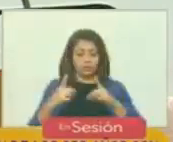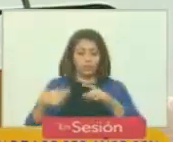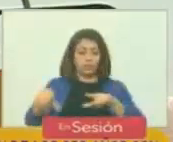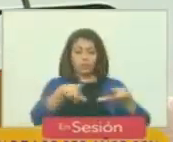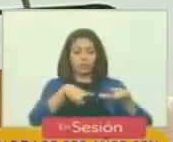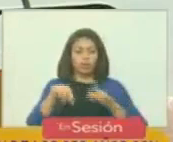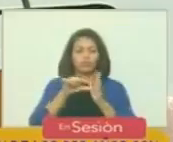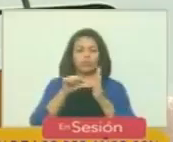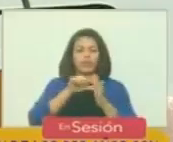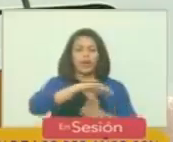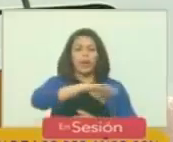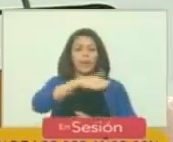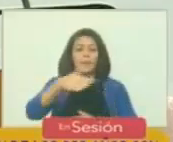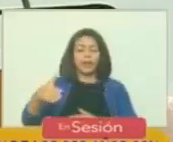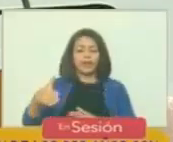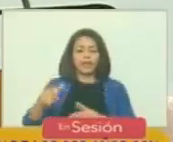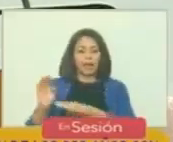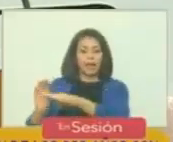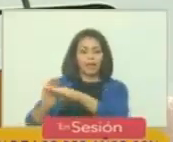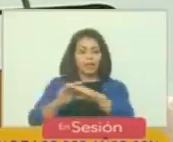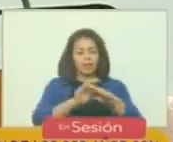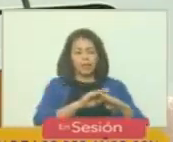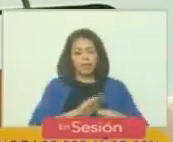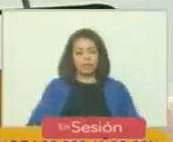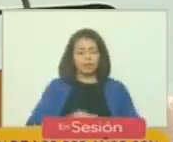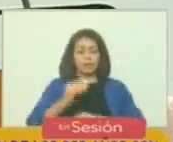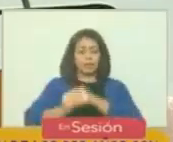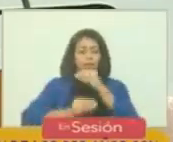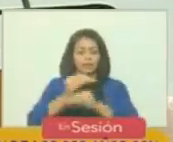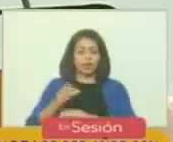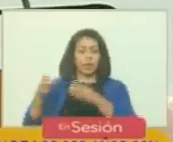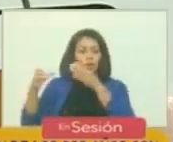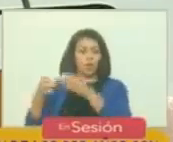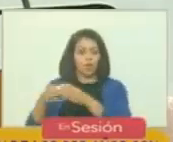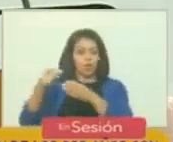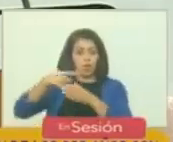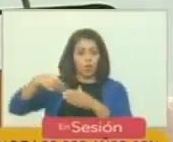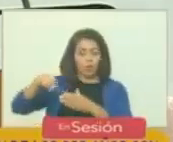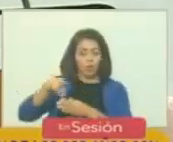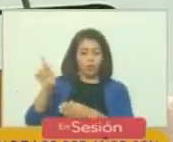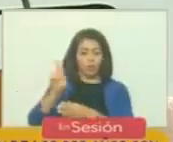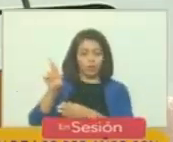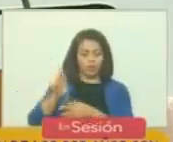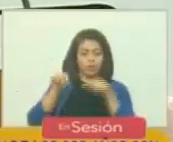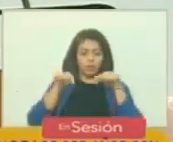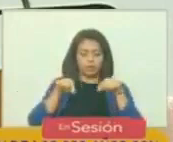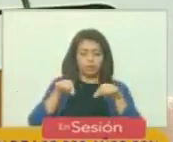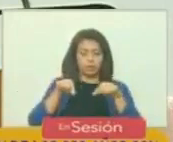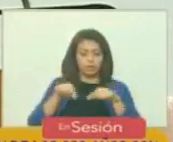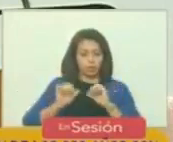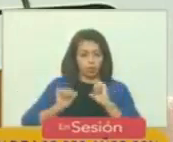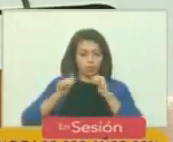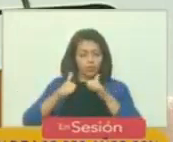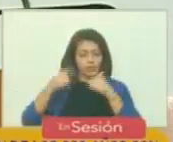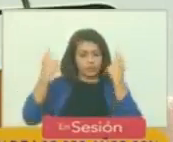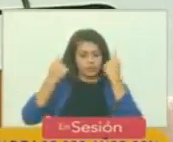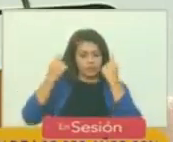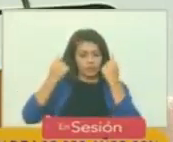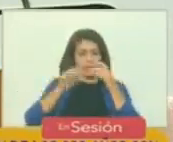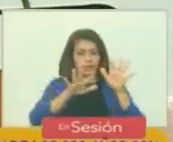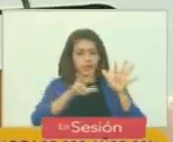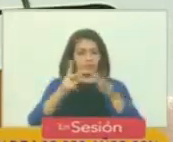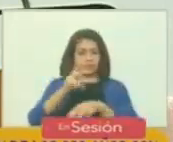mar para ello se convoca y se conforma una flota republicana que inicia la campaña el